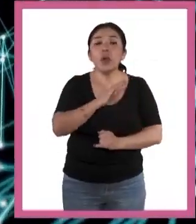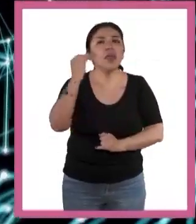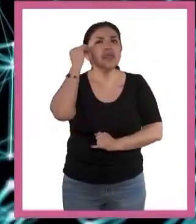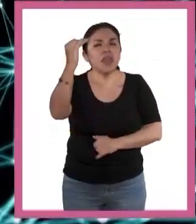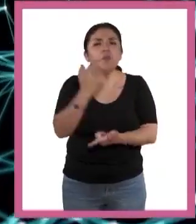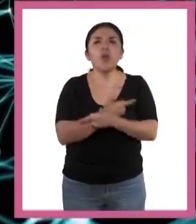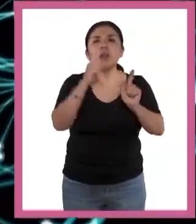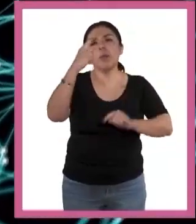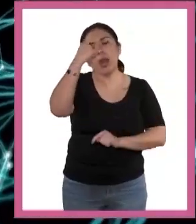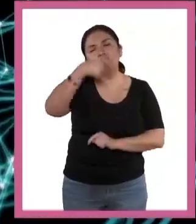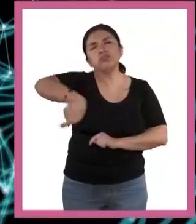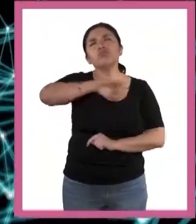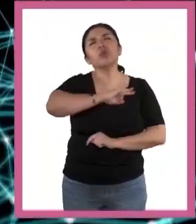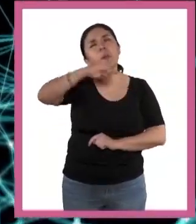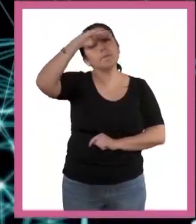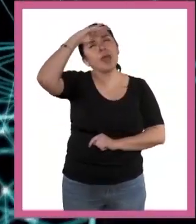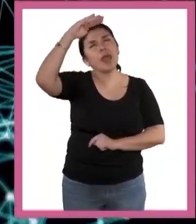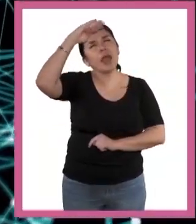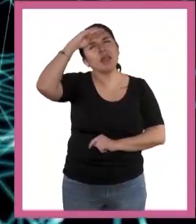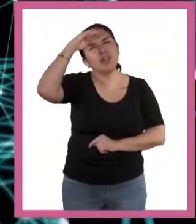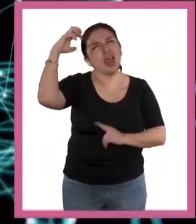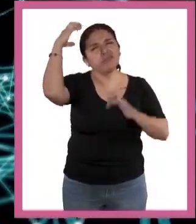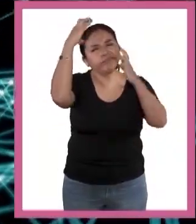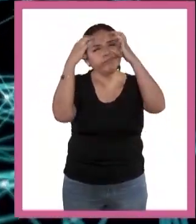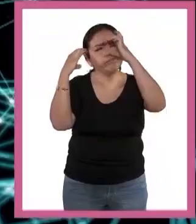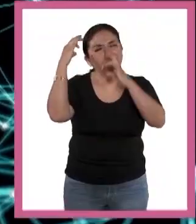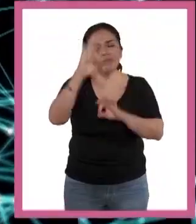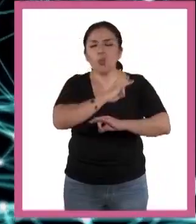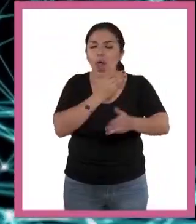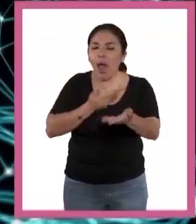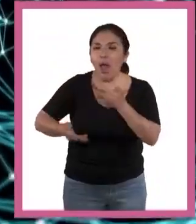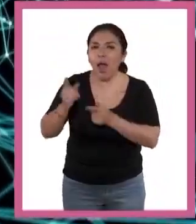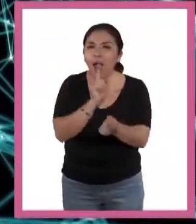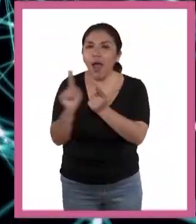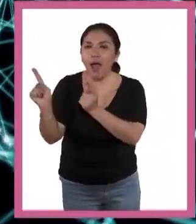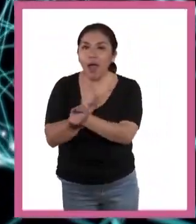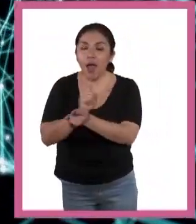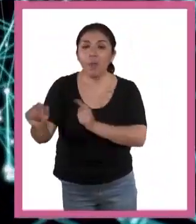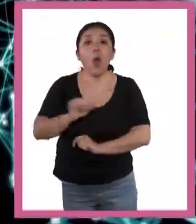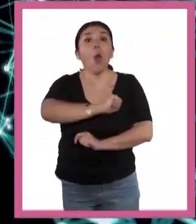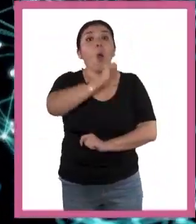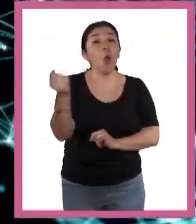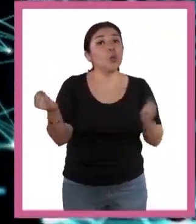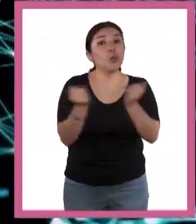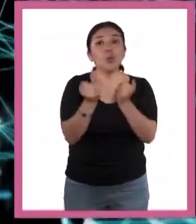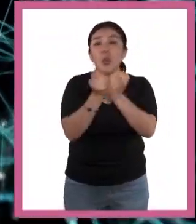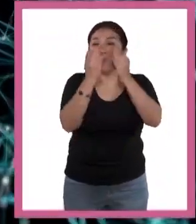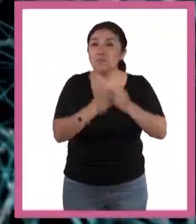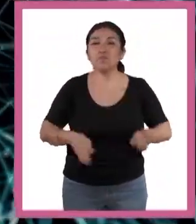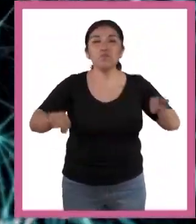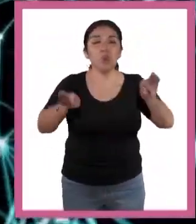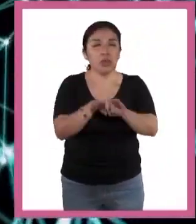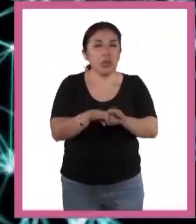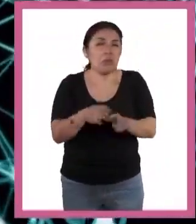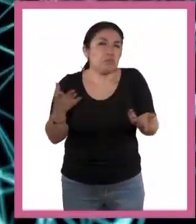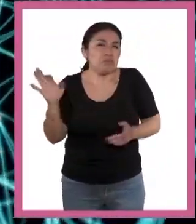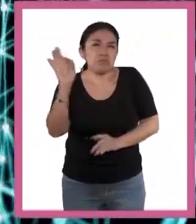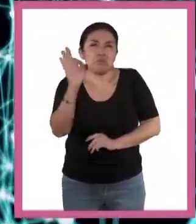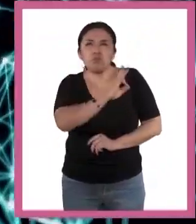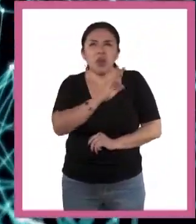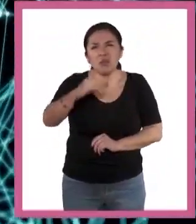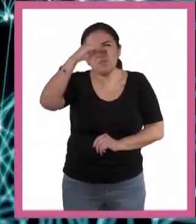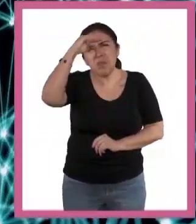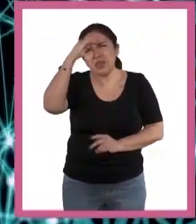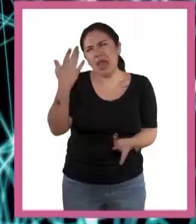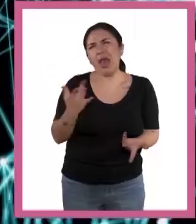tiempo para pensar, reflexionar y convivir. Otra herramienta básica que tal vez no parezca